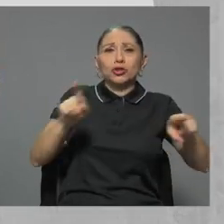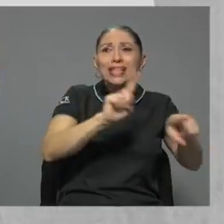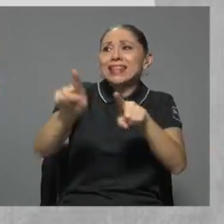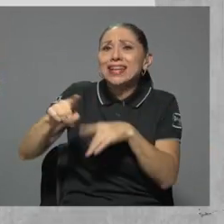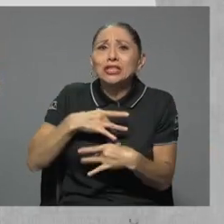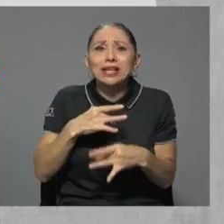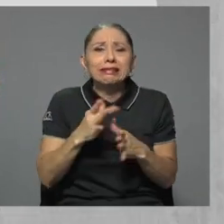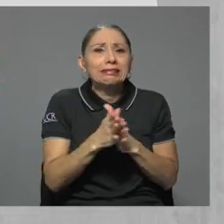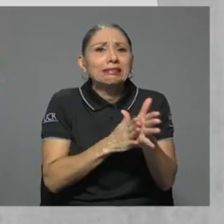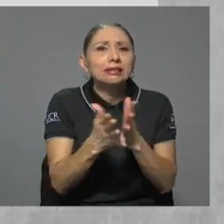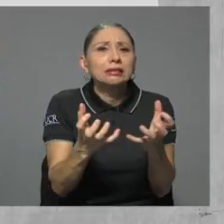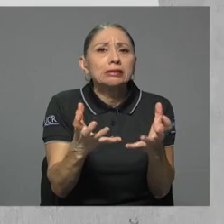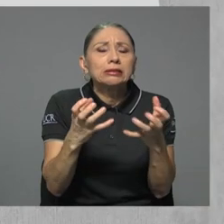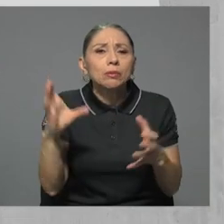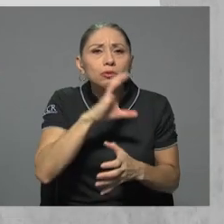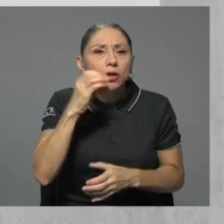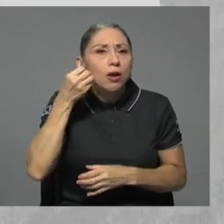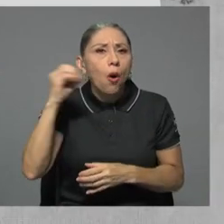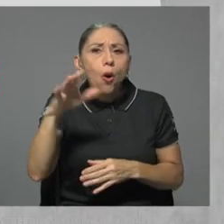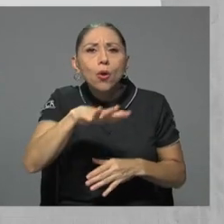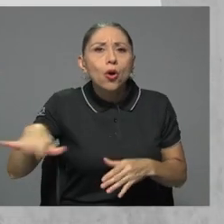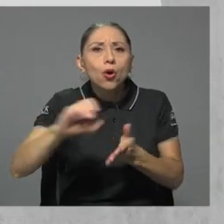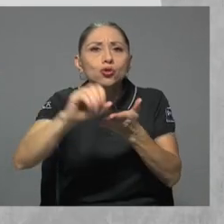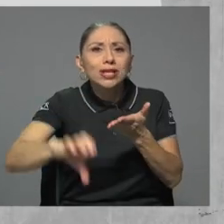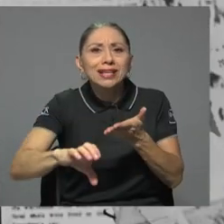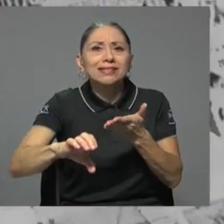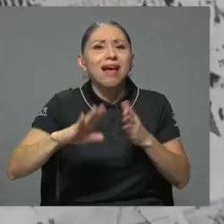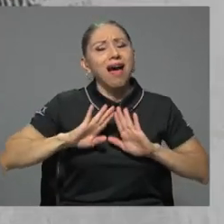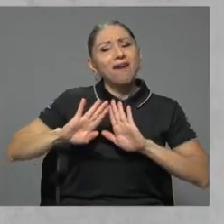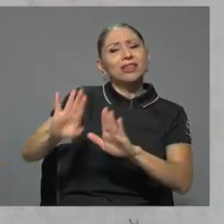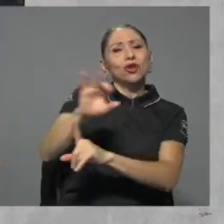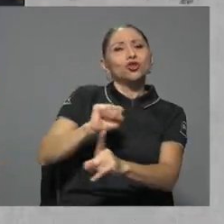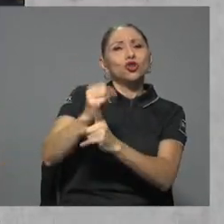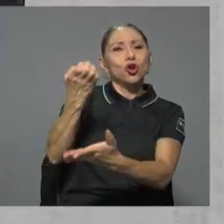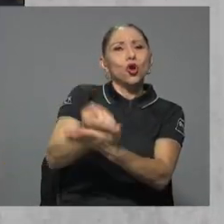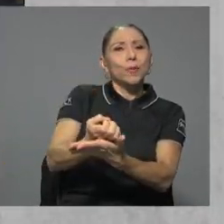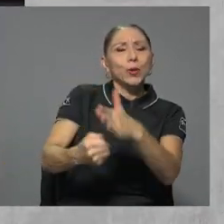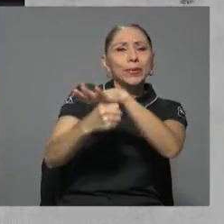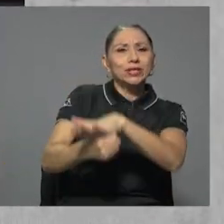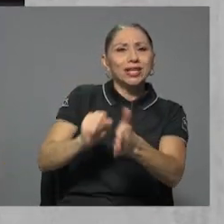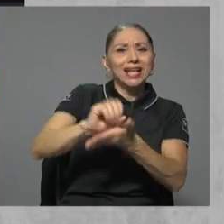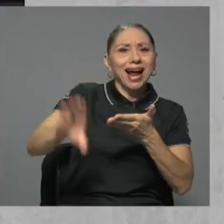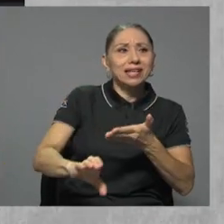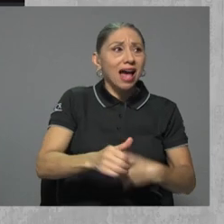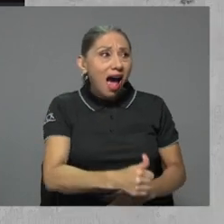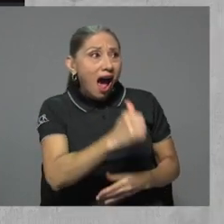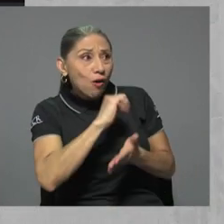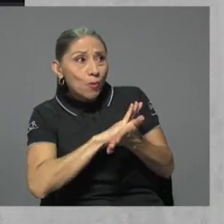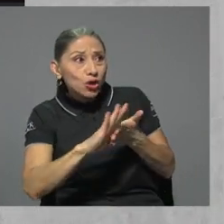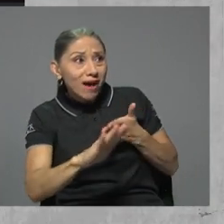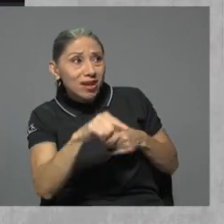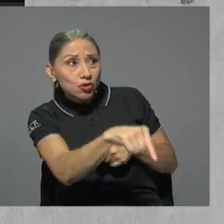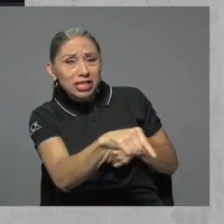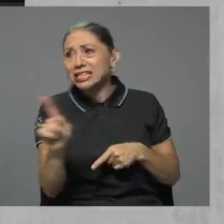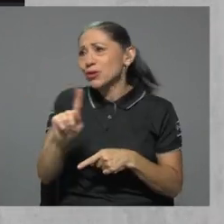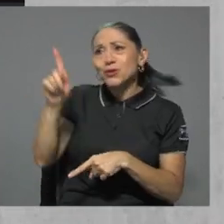hambre del oro en Crucitas. El abandono socioeconómico presiona sobre San Carlos. ¿Hay agua potable en Crucitas? No, no hay agua potable, no